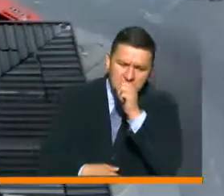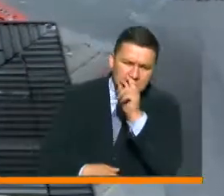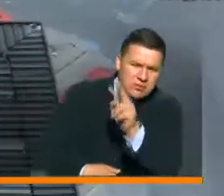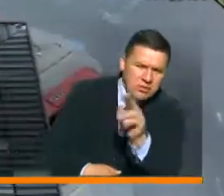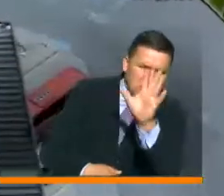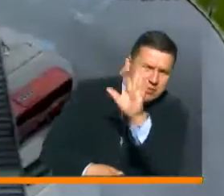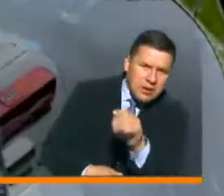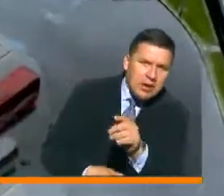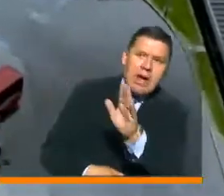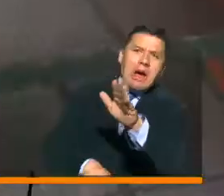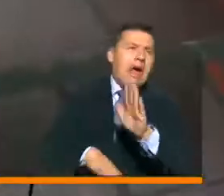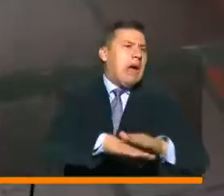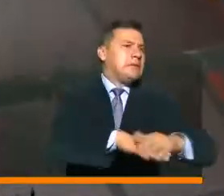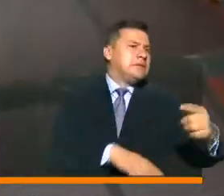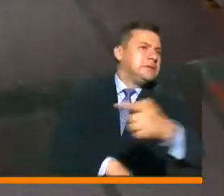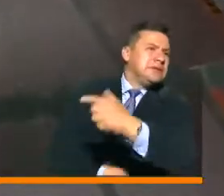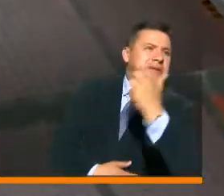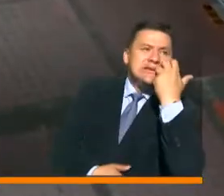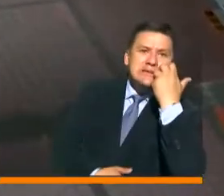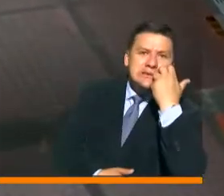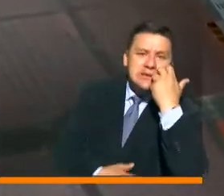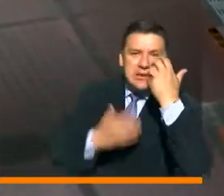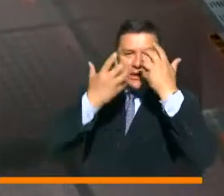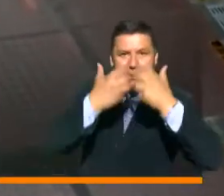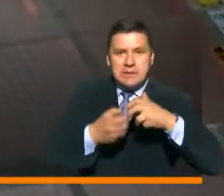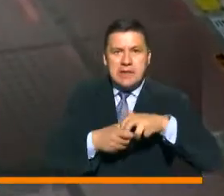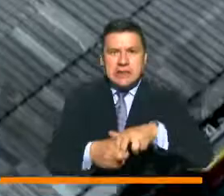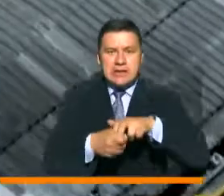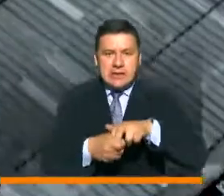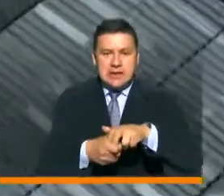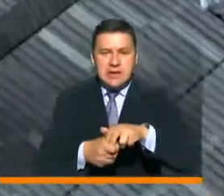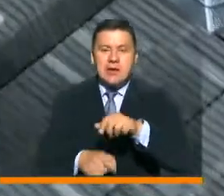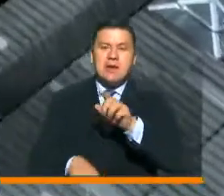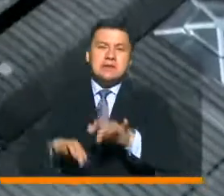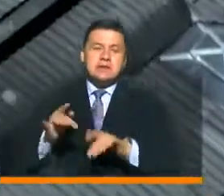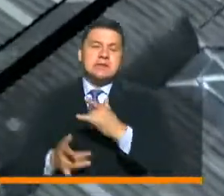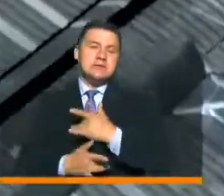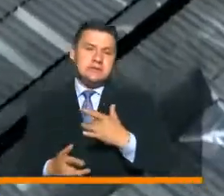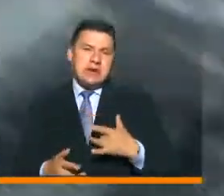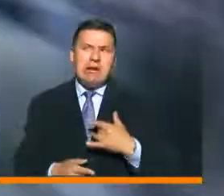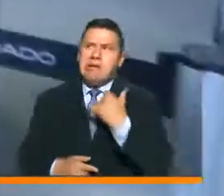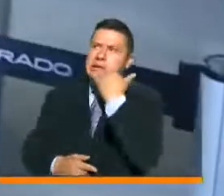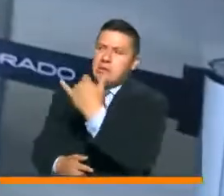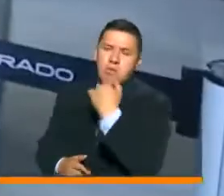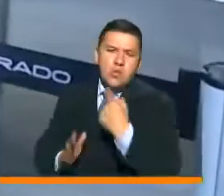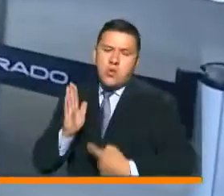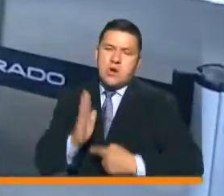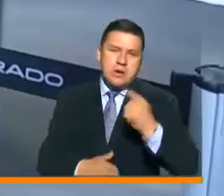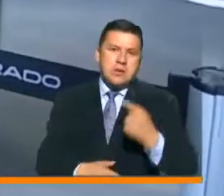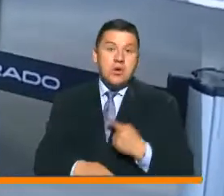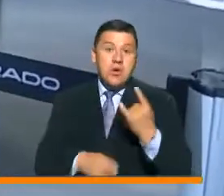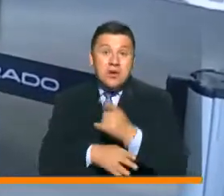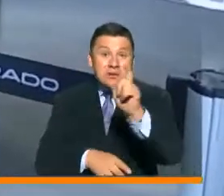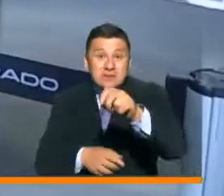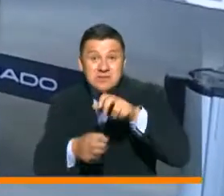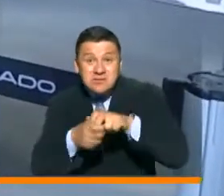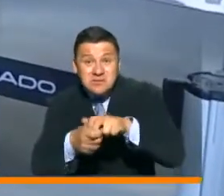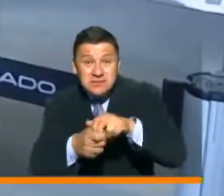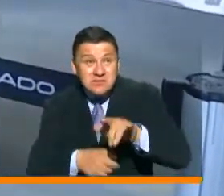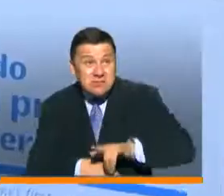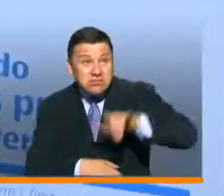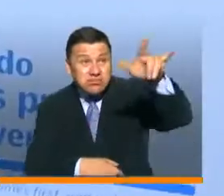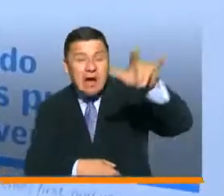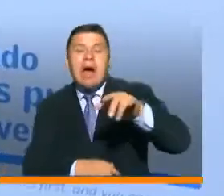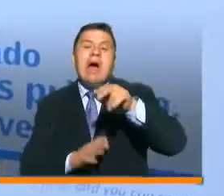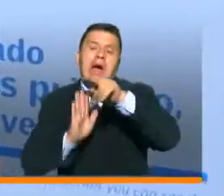asociado al virus, avisar de inmediato a la empresa de transporte y a la Secretaría de Salud correspondiente. Para los usuarios que usan el transporte aéreo,